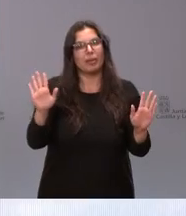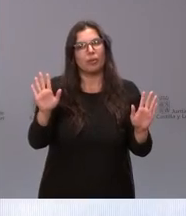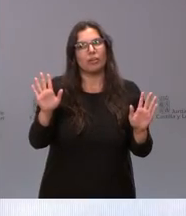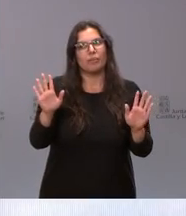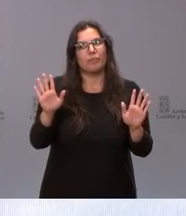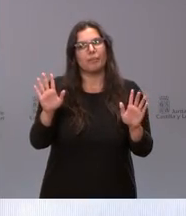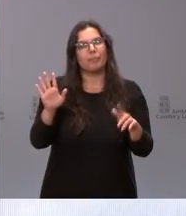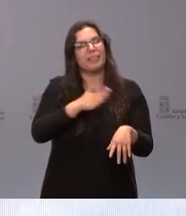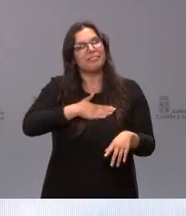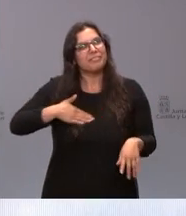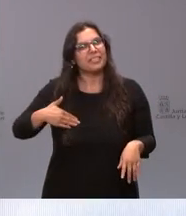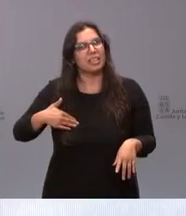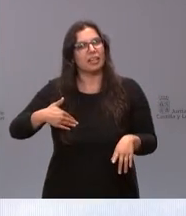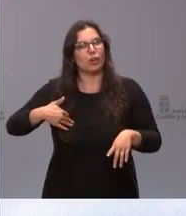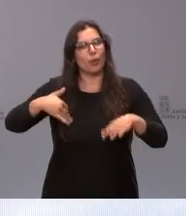quiero